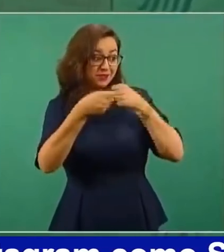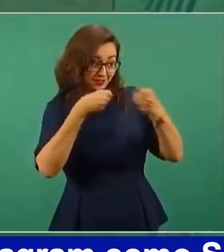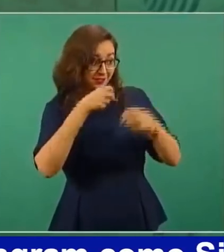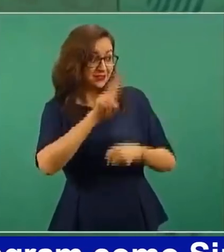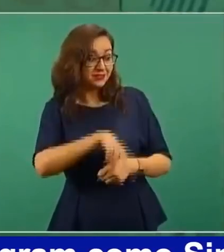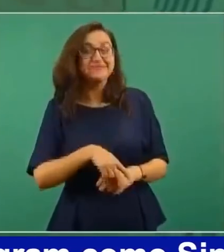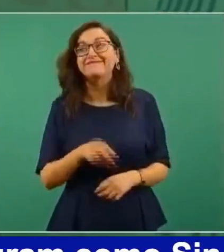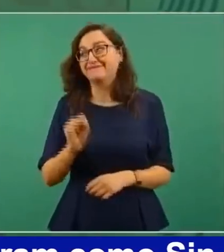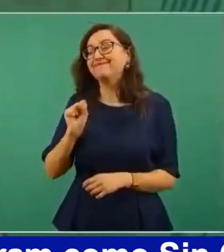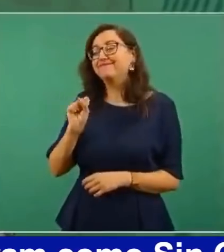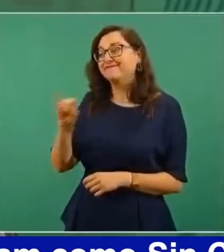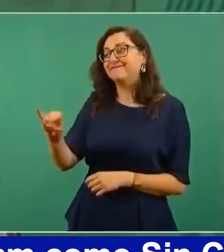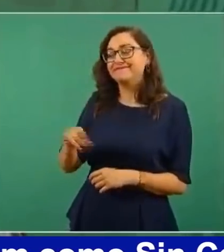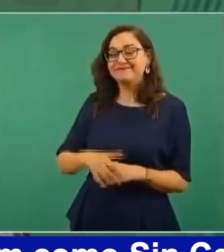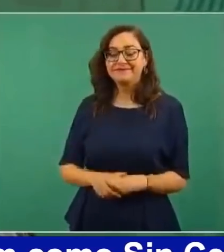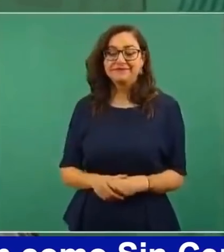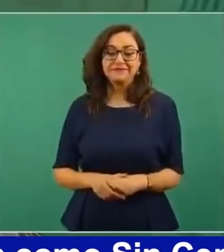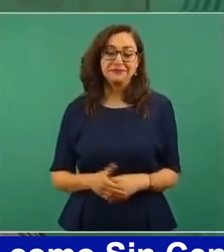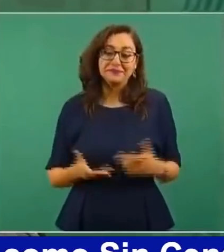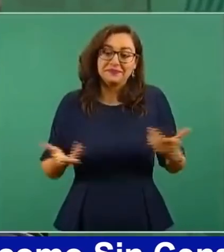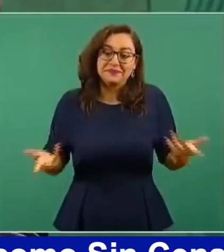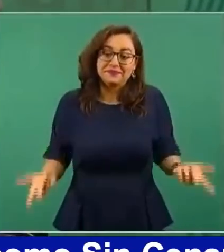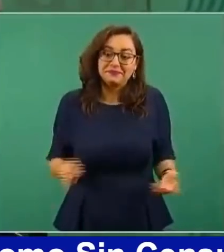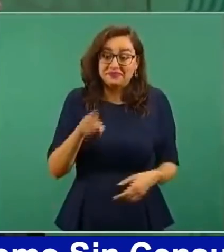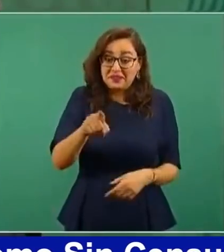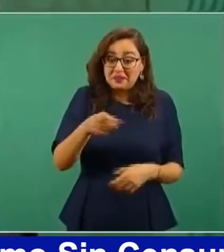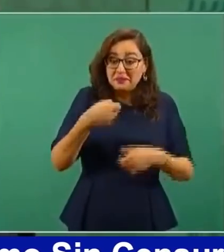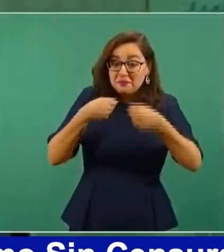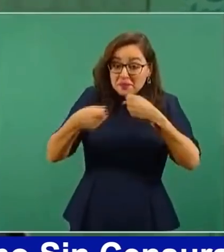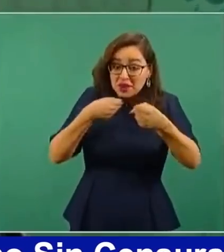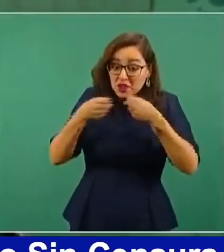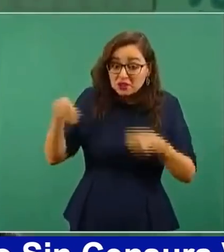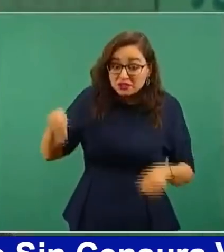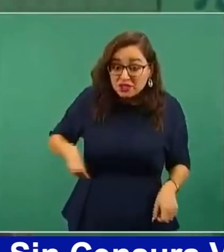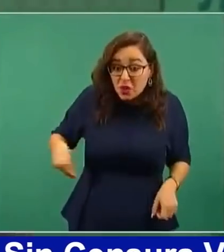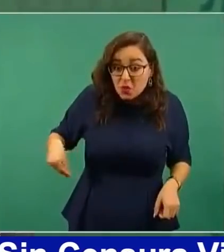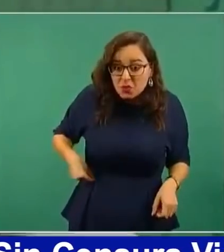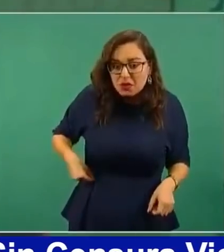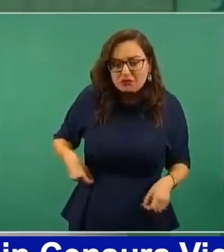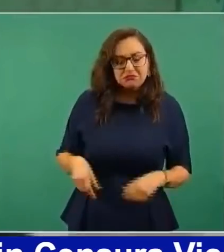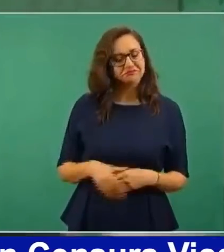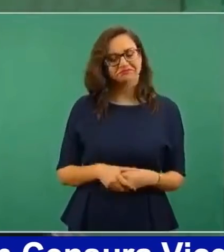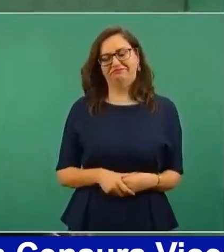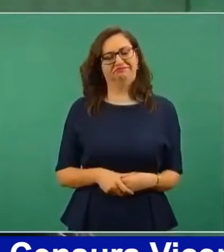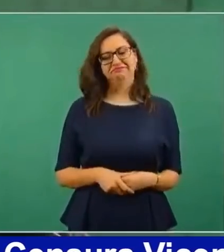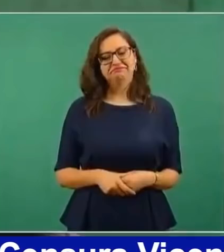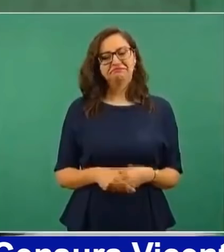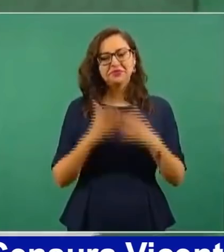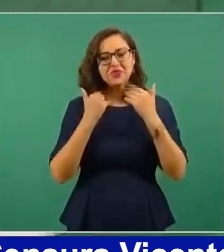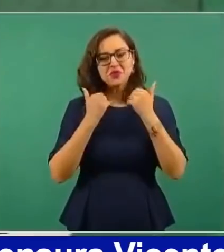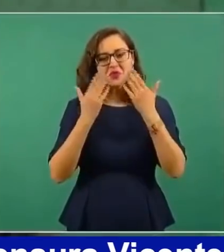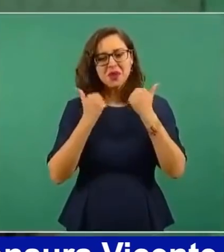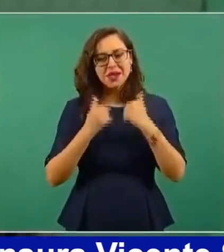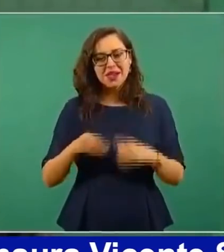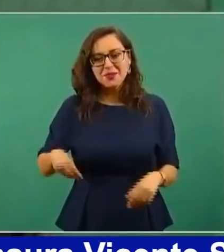Entonces, ¿cómo le vamos a echar la culpa? A ustedes. No.